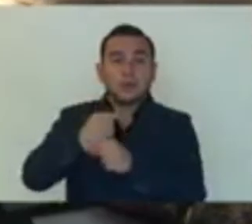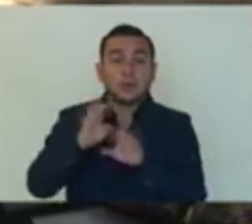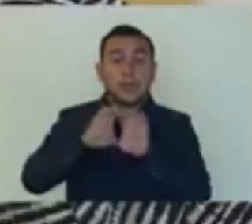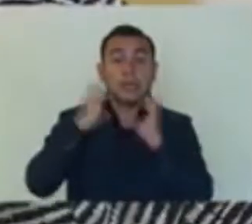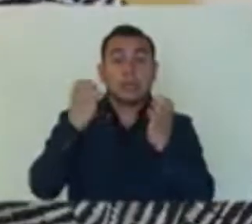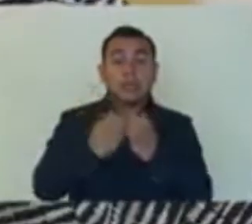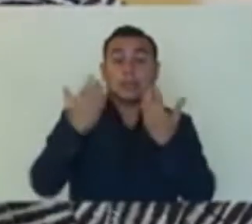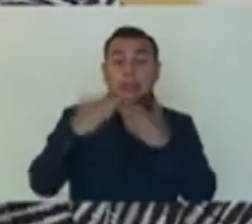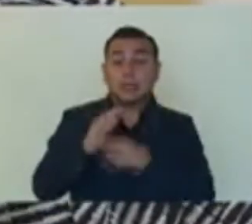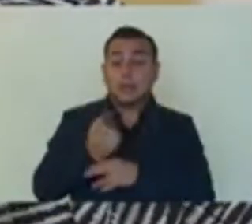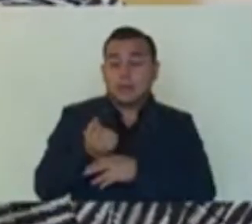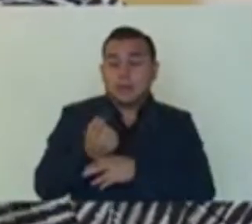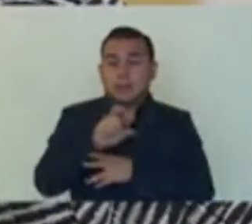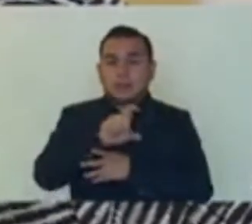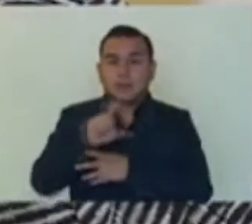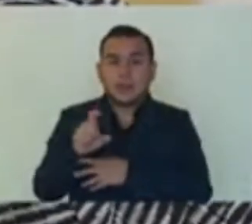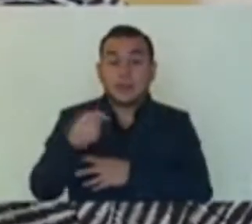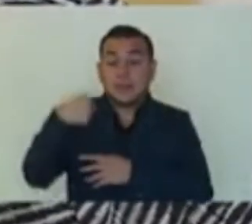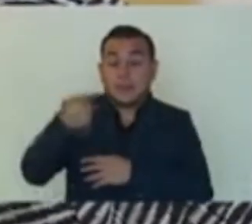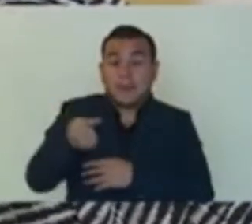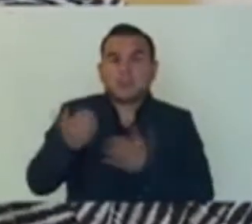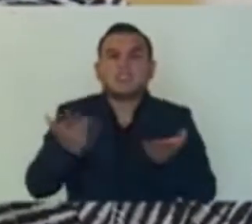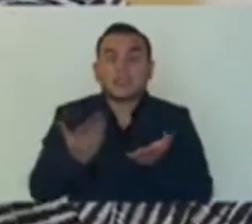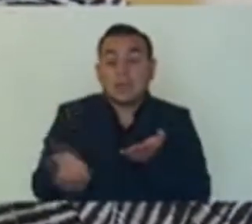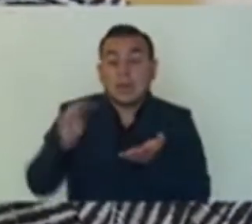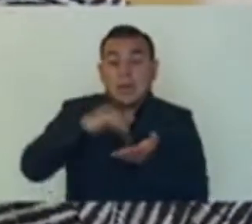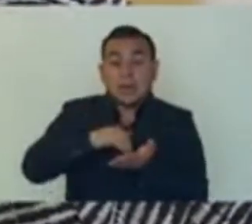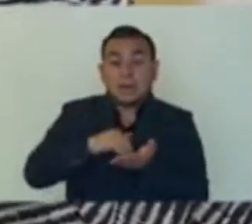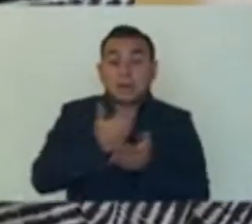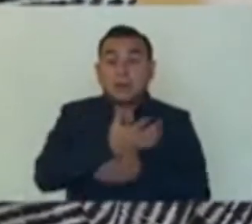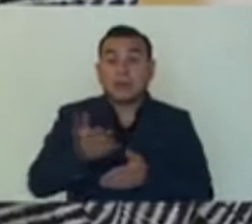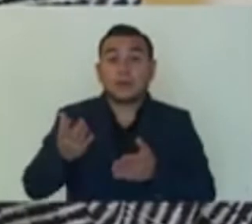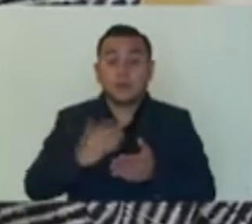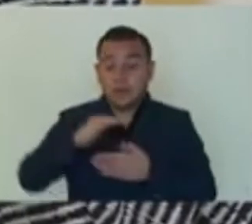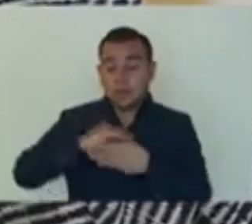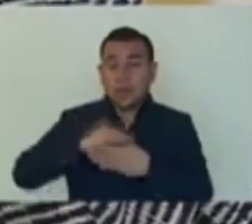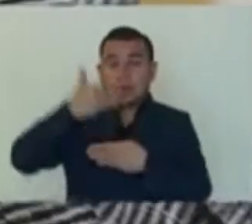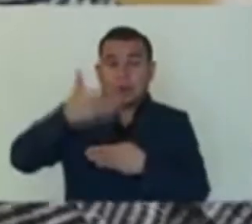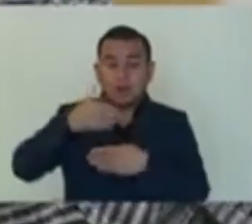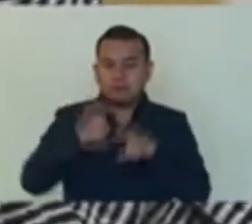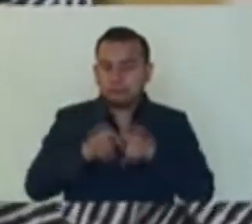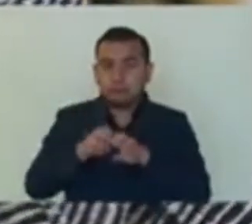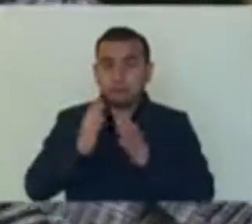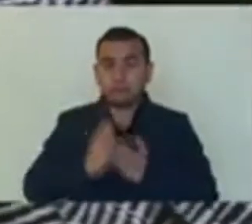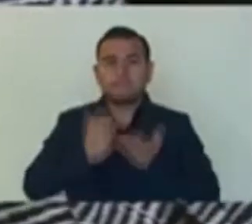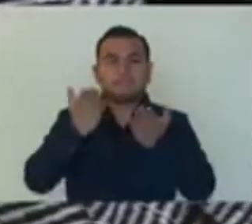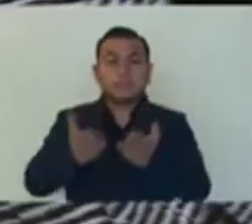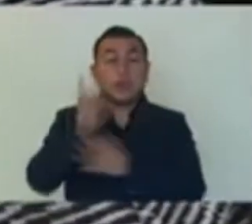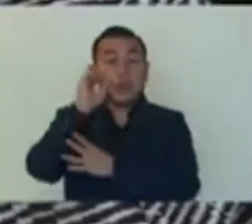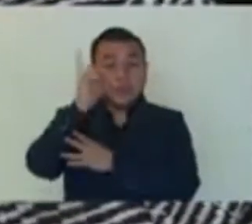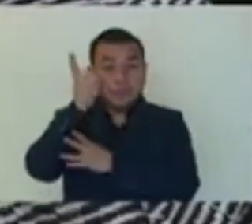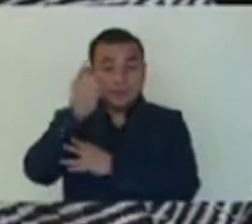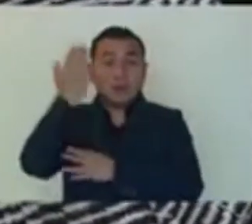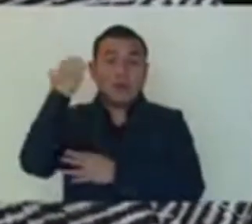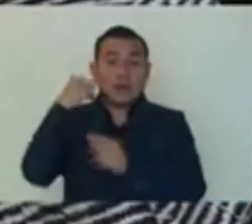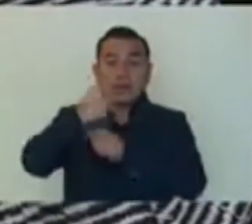semana, a partir de mañana, retomaremos la entrega de las computadoras a todos nuestros docentes que la tuvimos que interrumpir